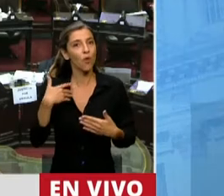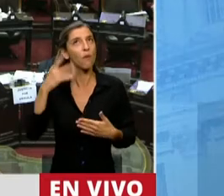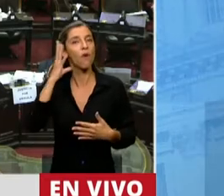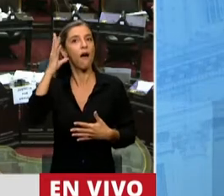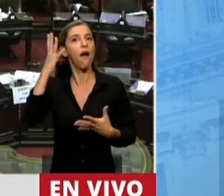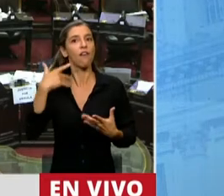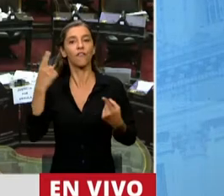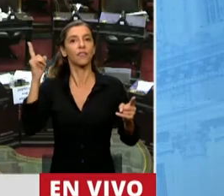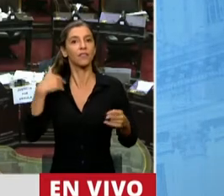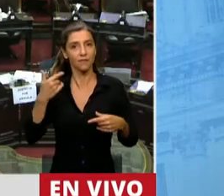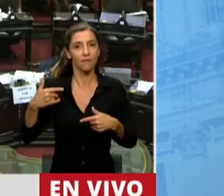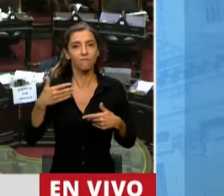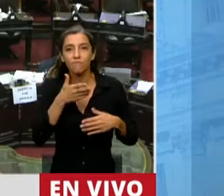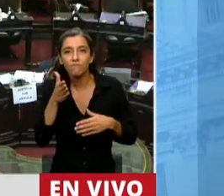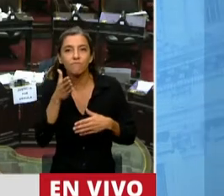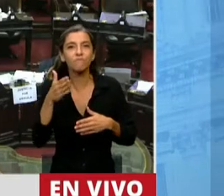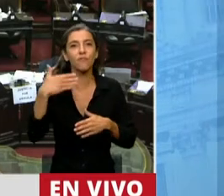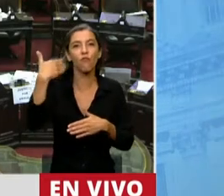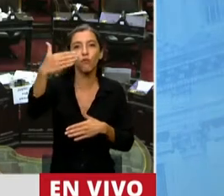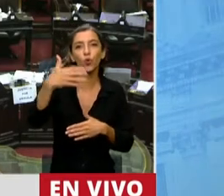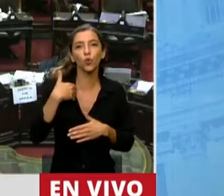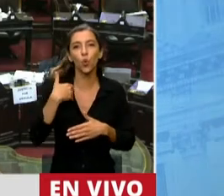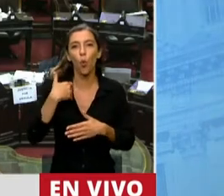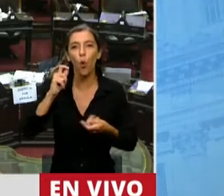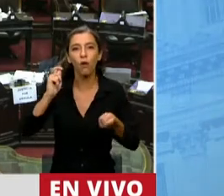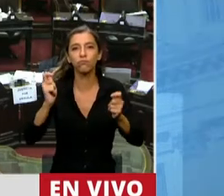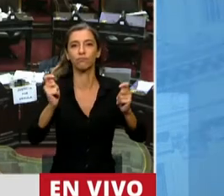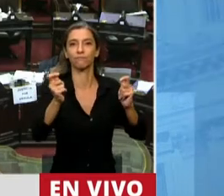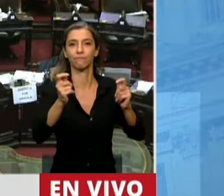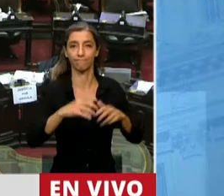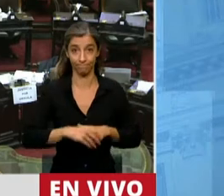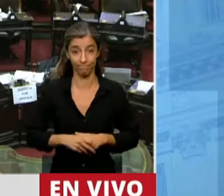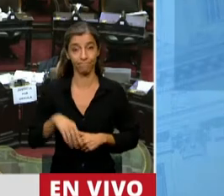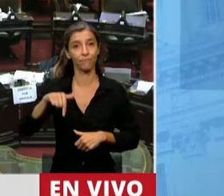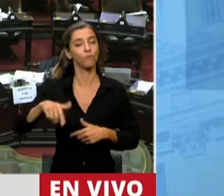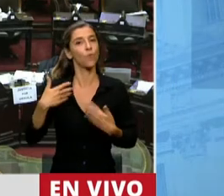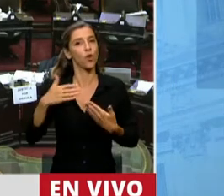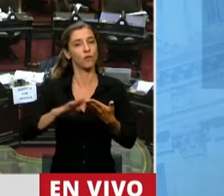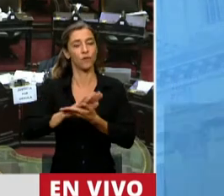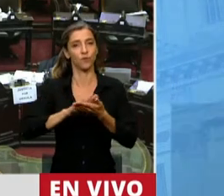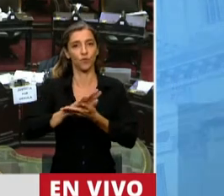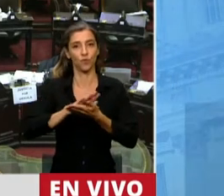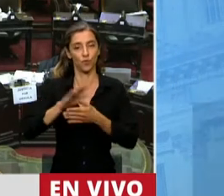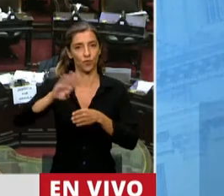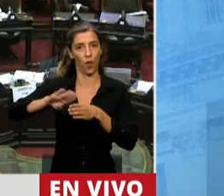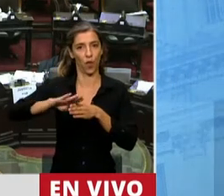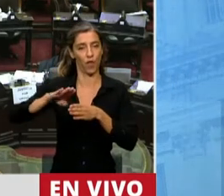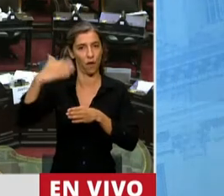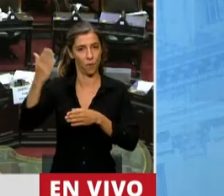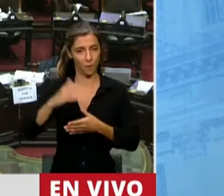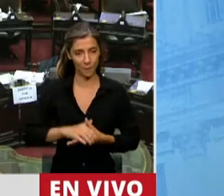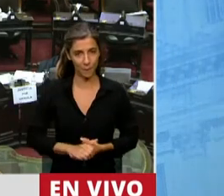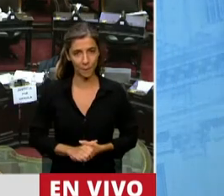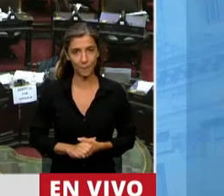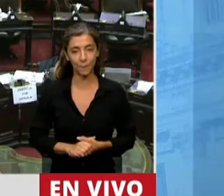en tanto nos tengamos que resolver la deuda externa de nuestro país. Yo me acuerdo